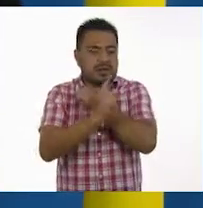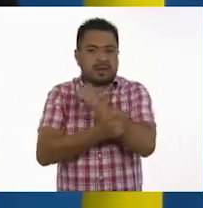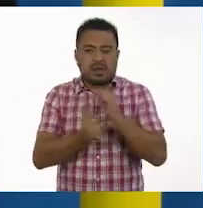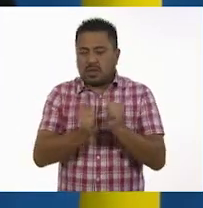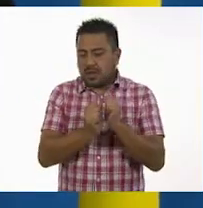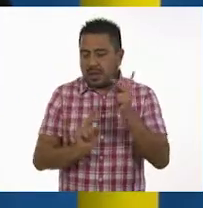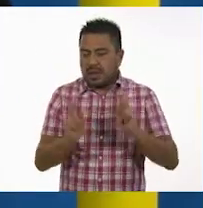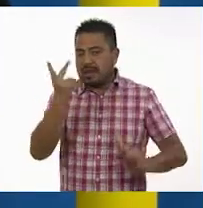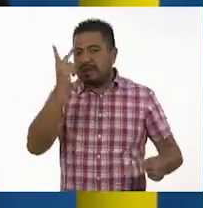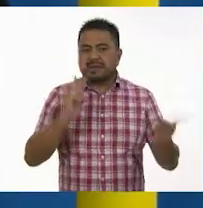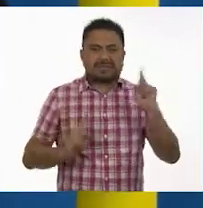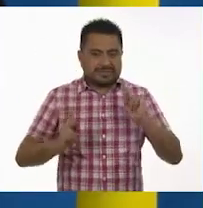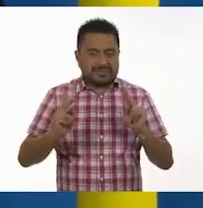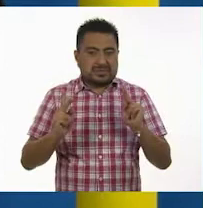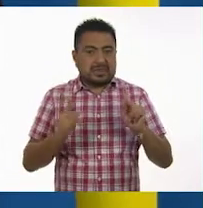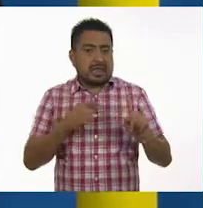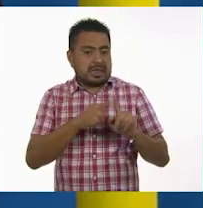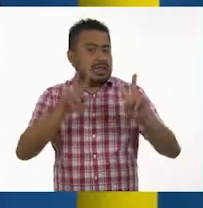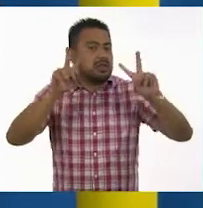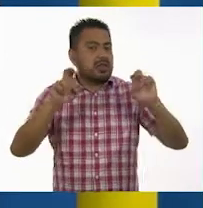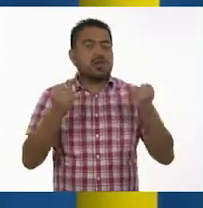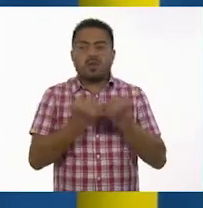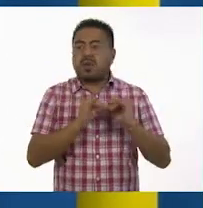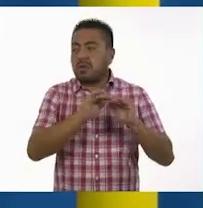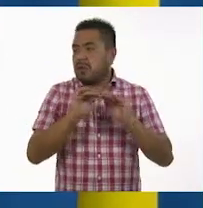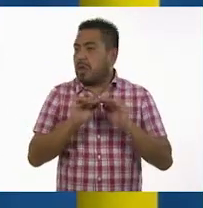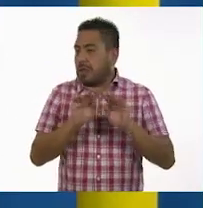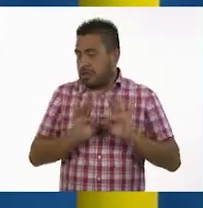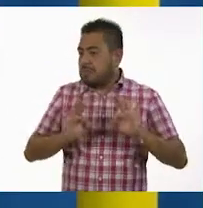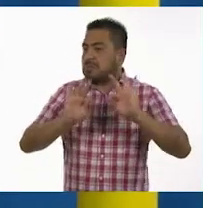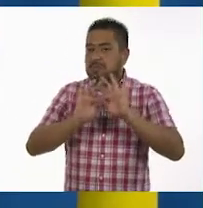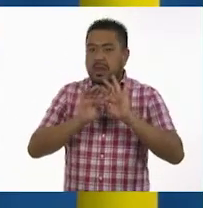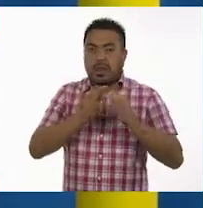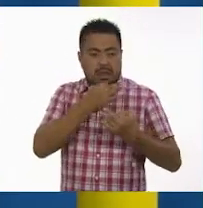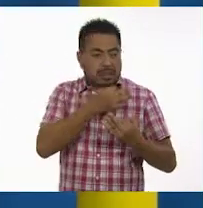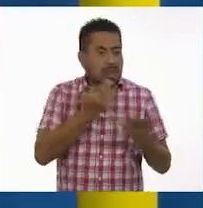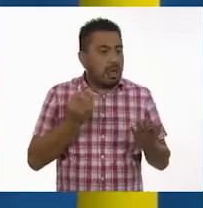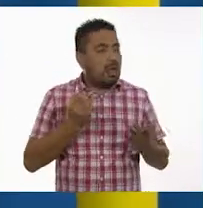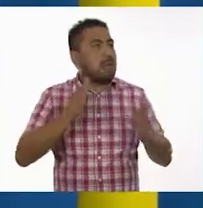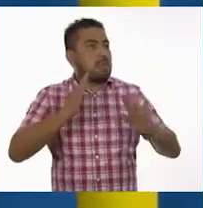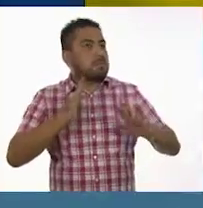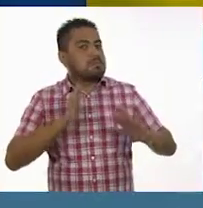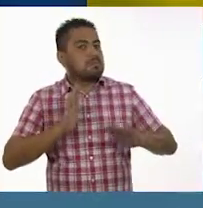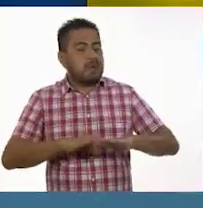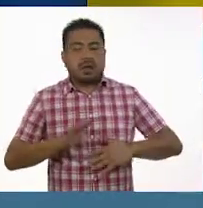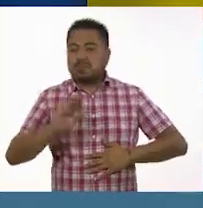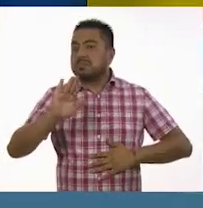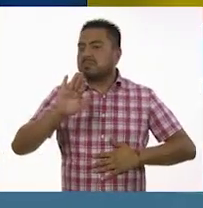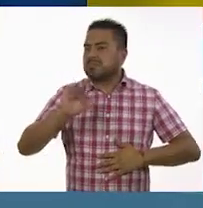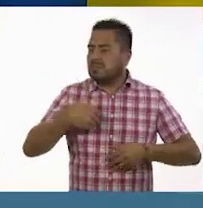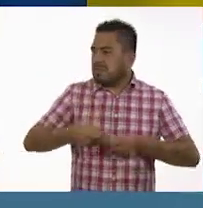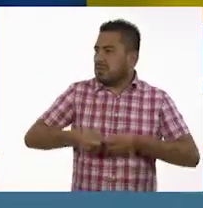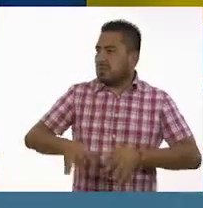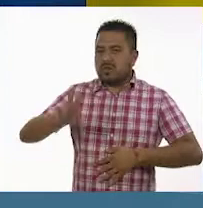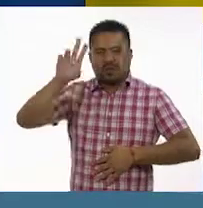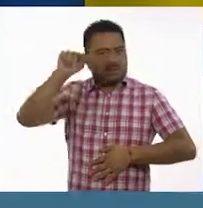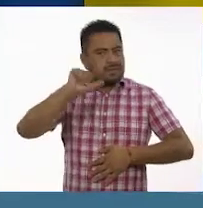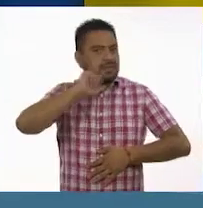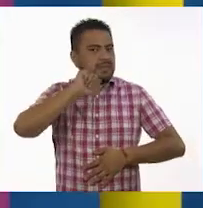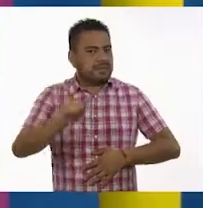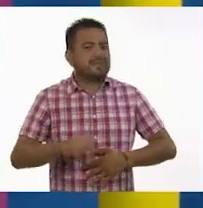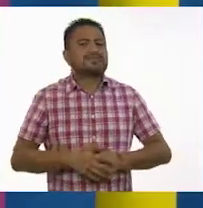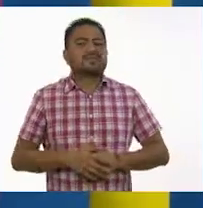de las plantas. Un tema por igual importante y atractivo. Pues no me lo voy a perder por nada.